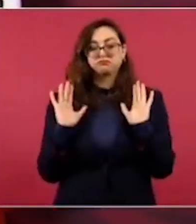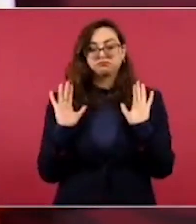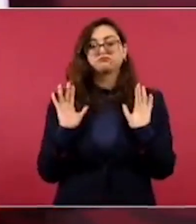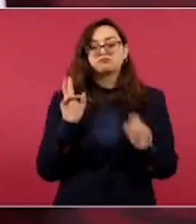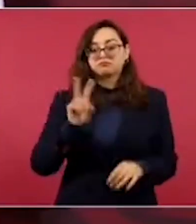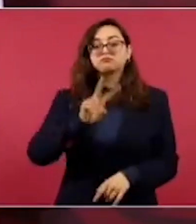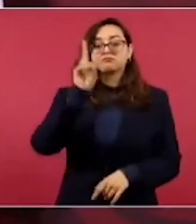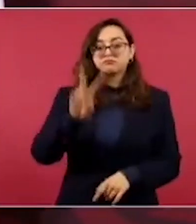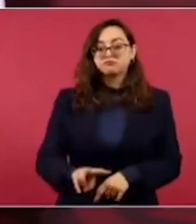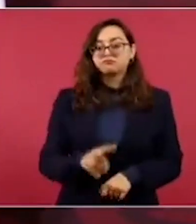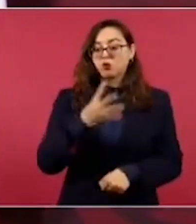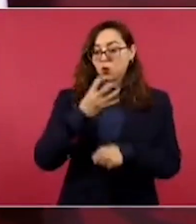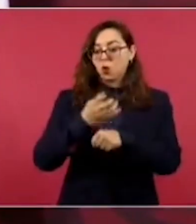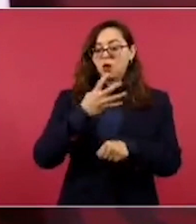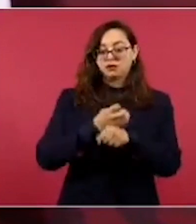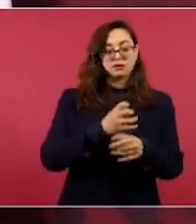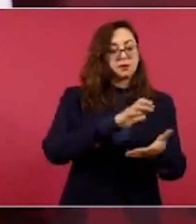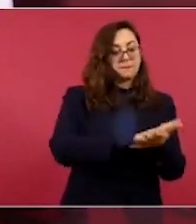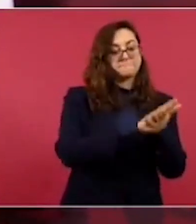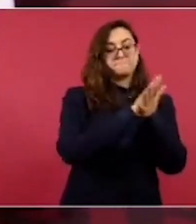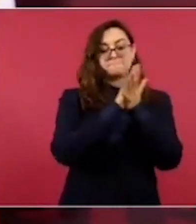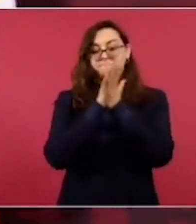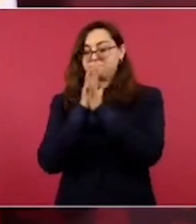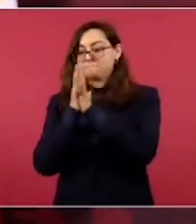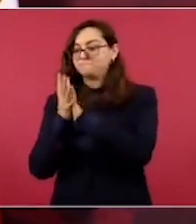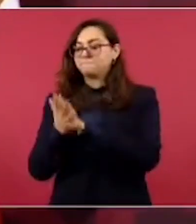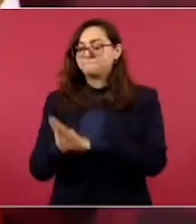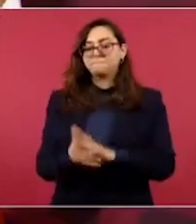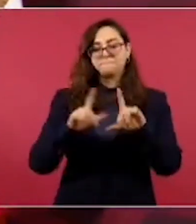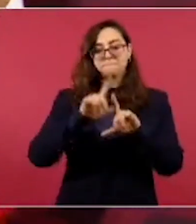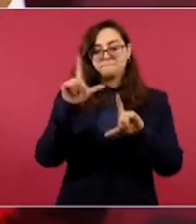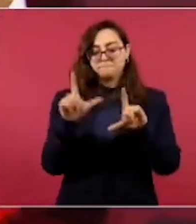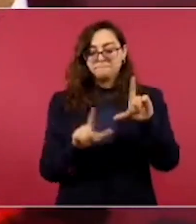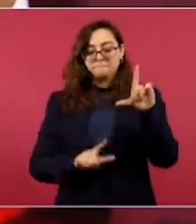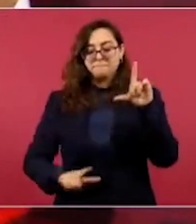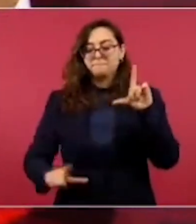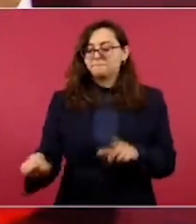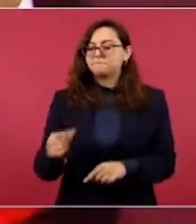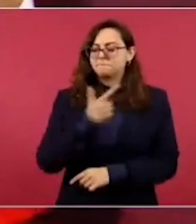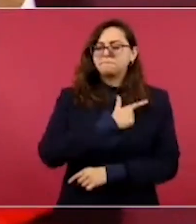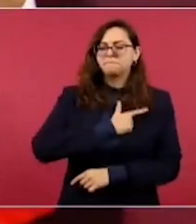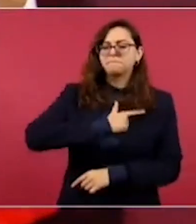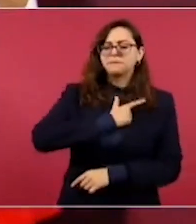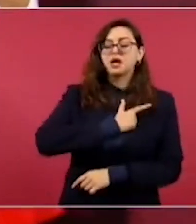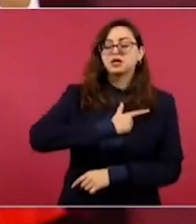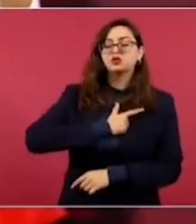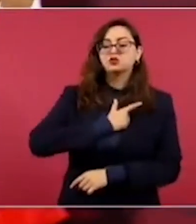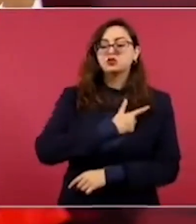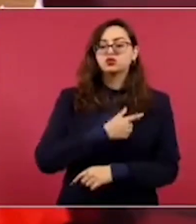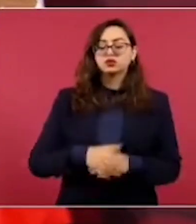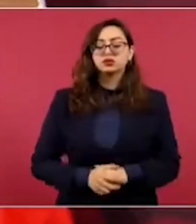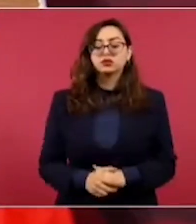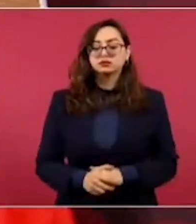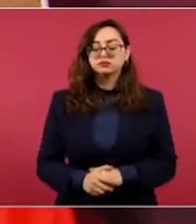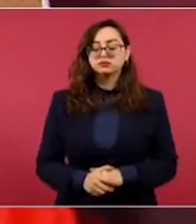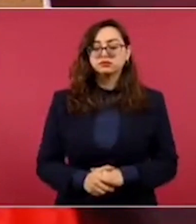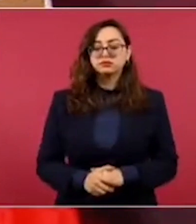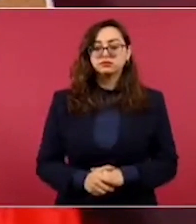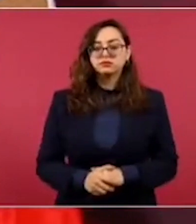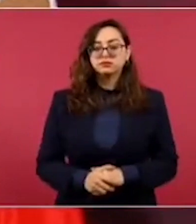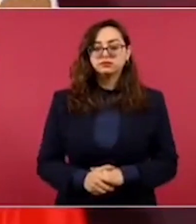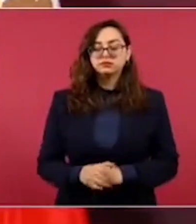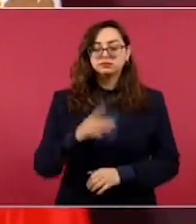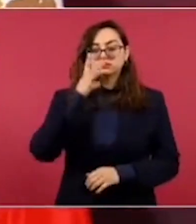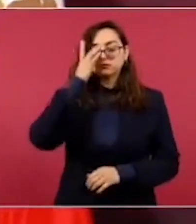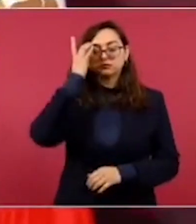Transformación de la vida pública del país. Me da mucho gusto que esto esté sucediendo